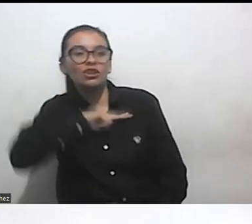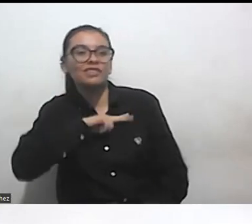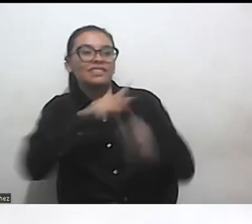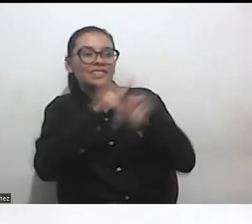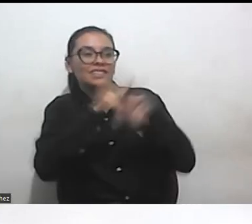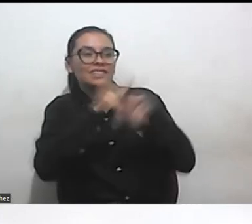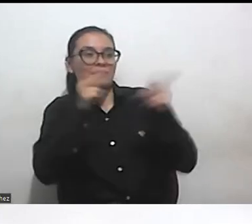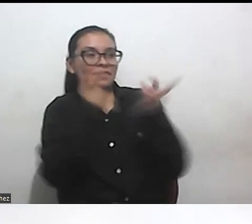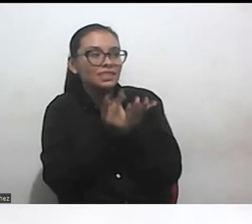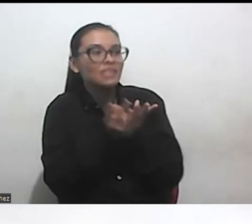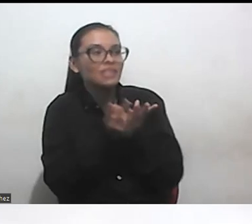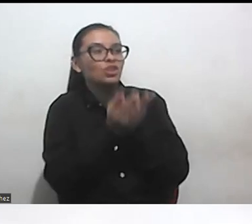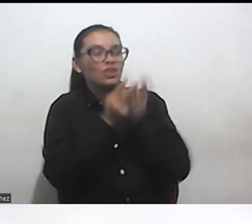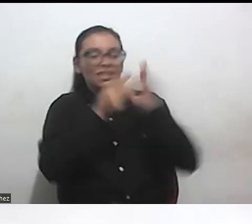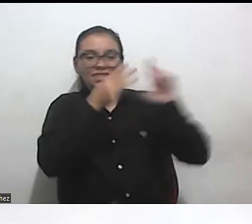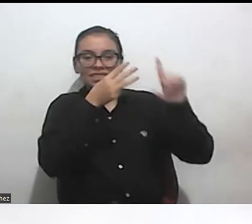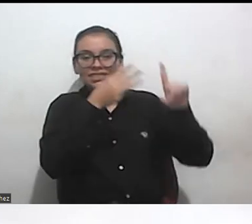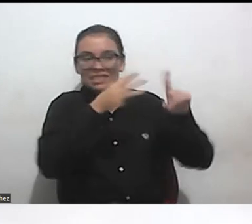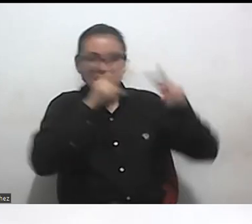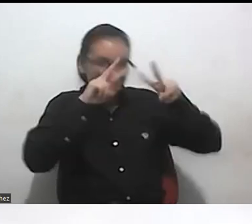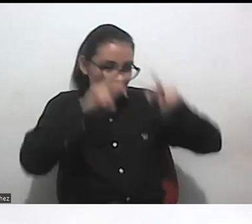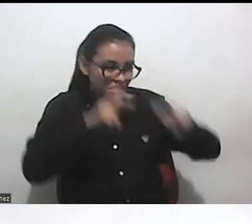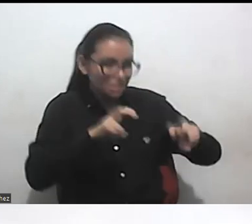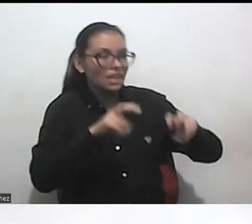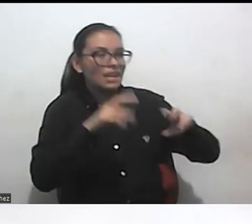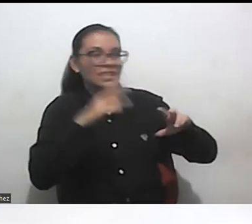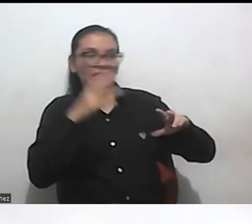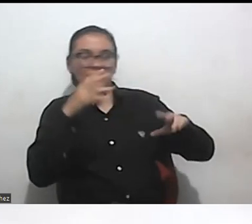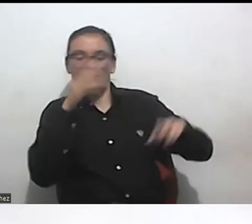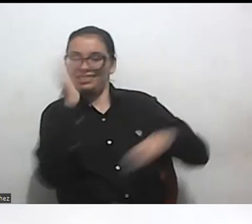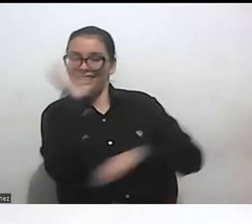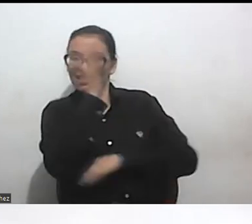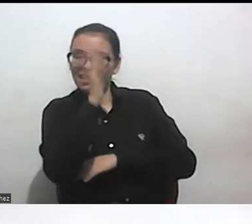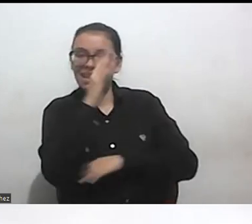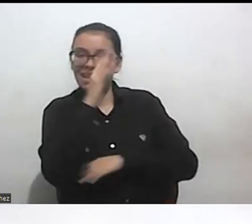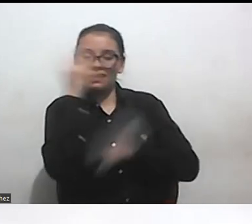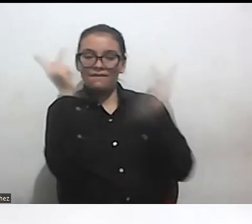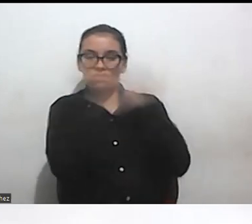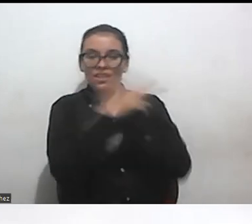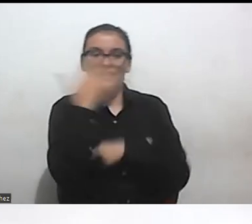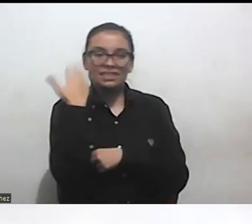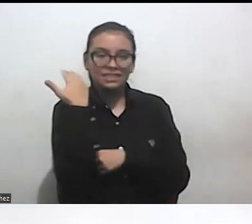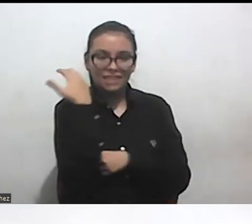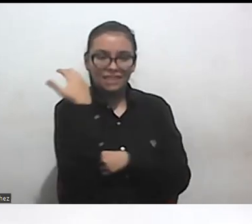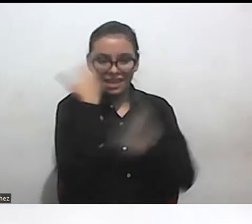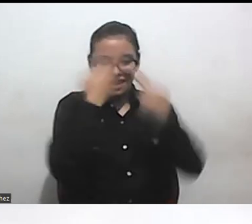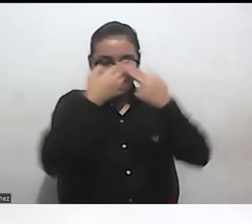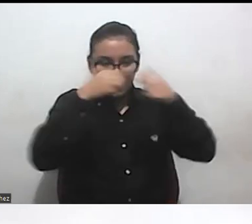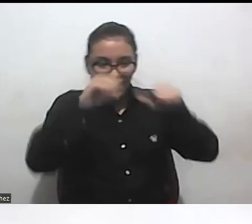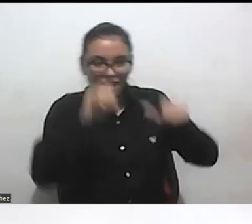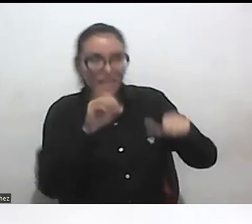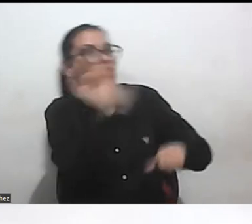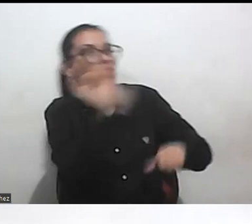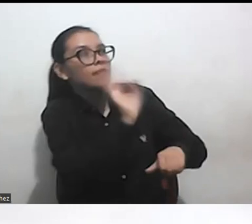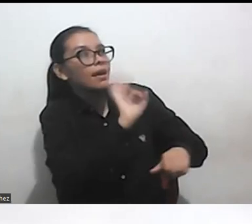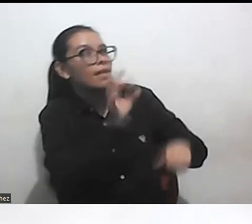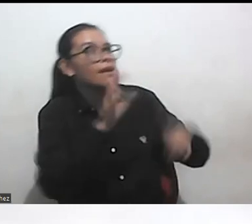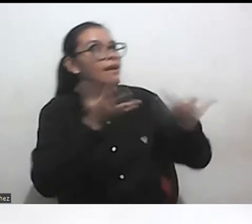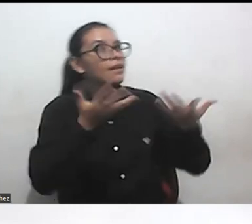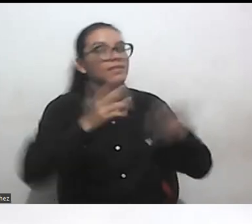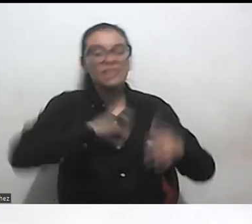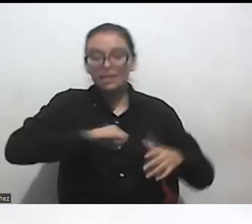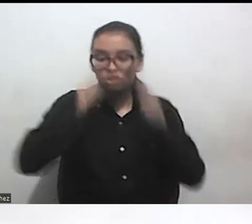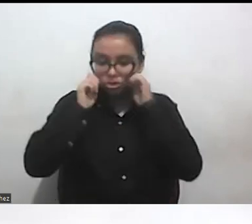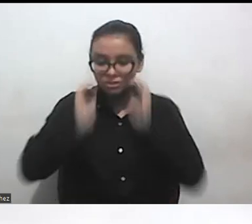no estamos en las cátedras de violencia de género no estamos en los programas de derechos sexuales y